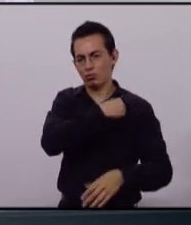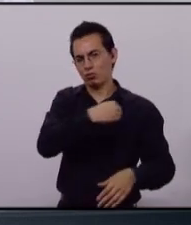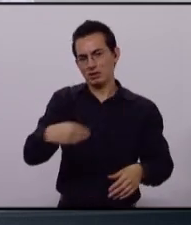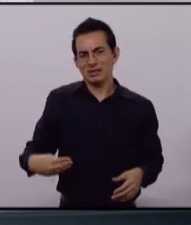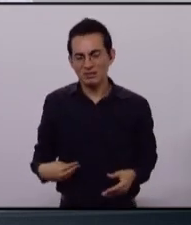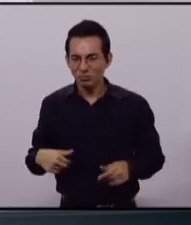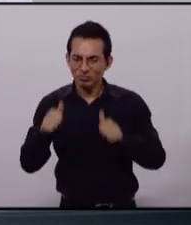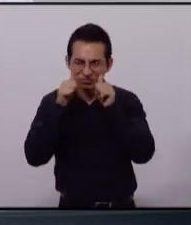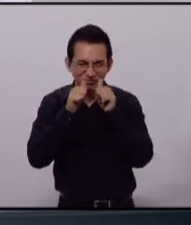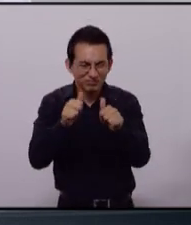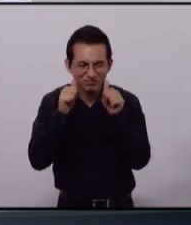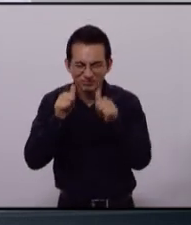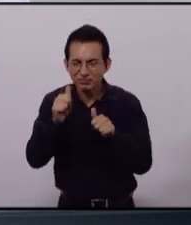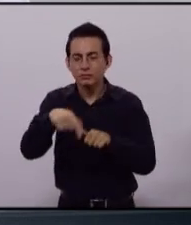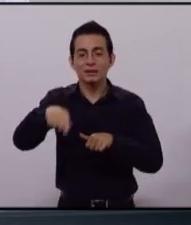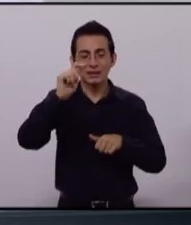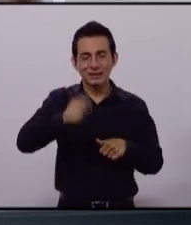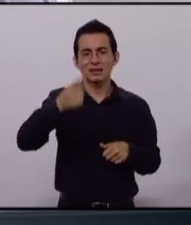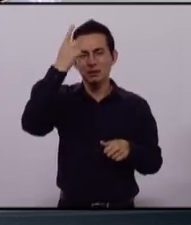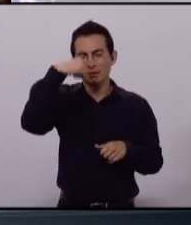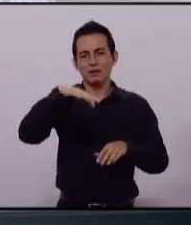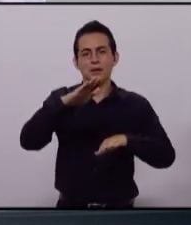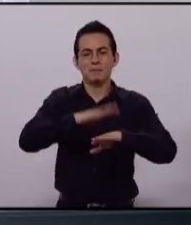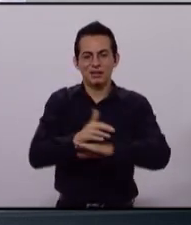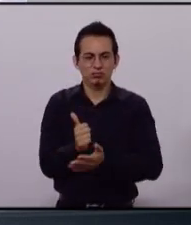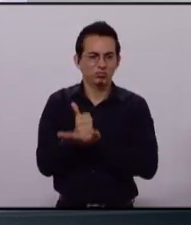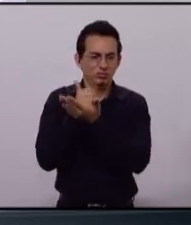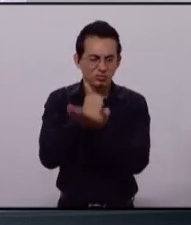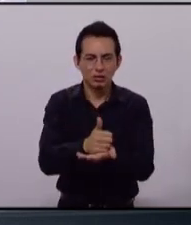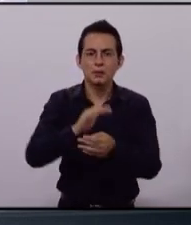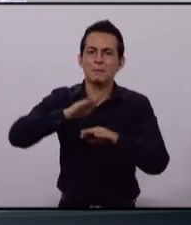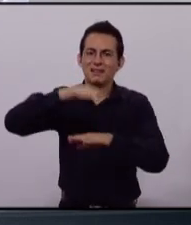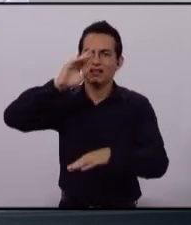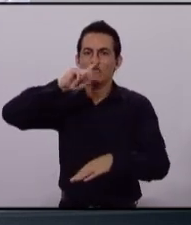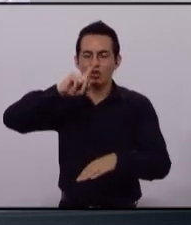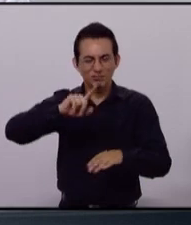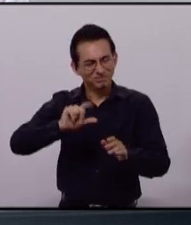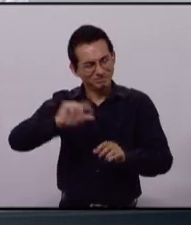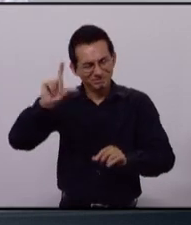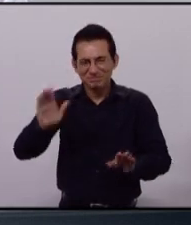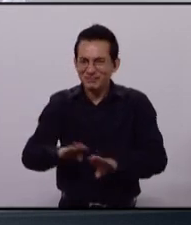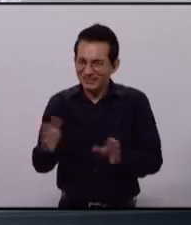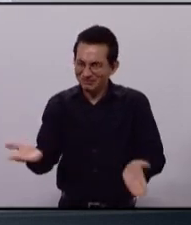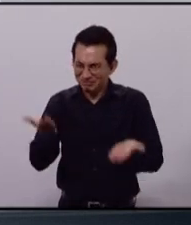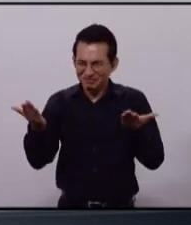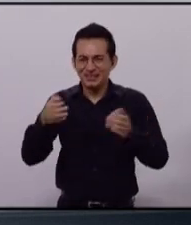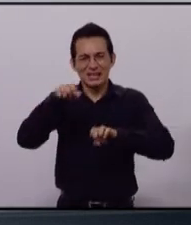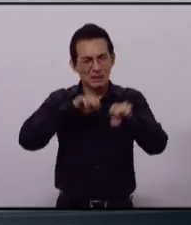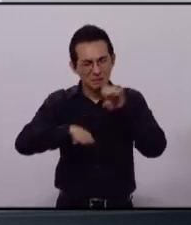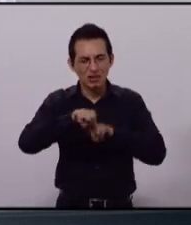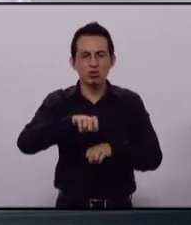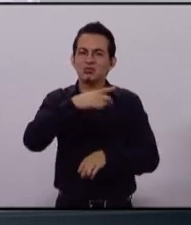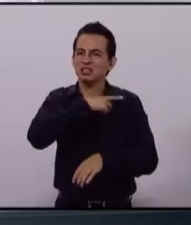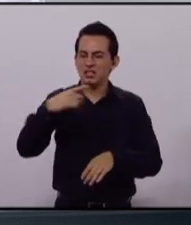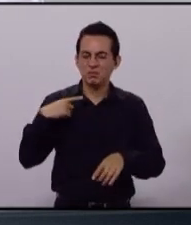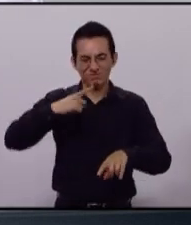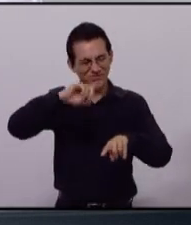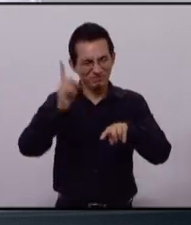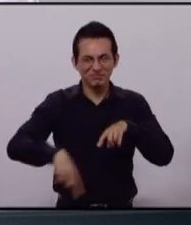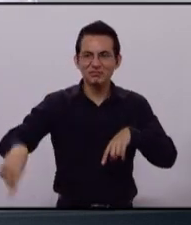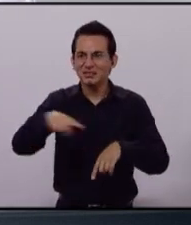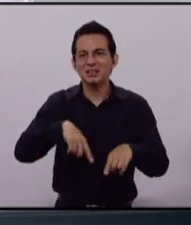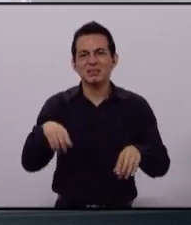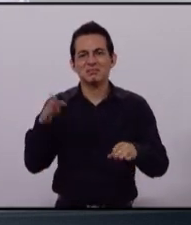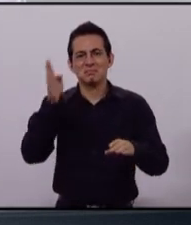gobierno que genere las condiciones para crear más y mejores empleos, que combata la corrupción y todos los males que han instaurado